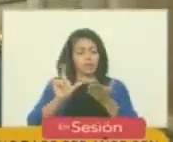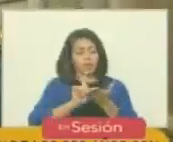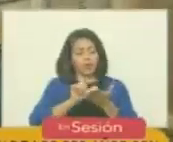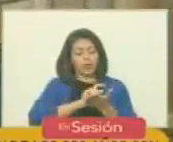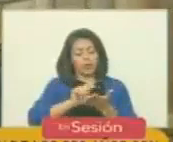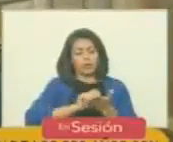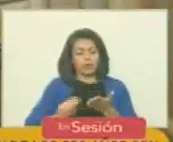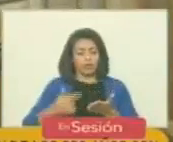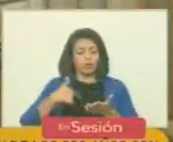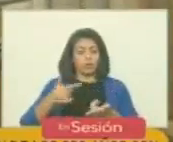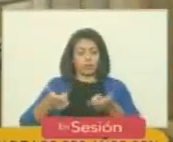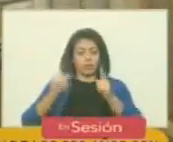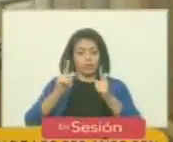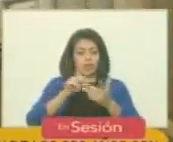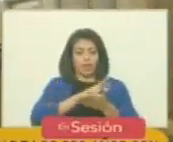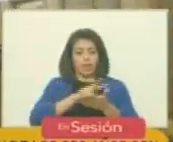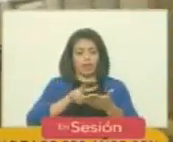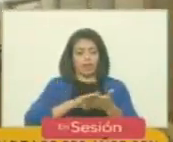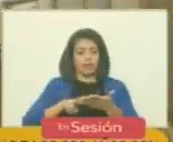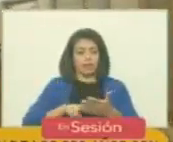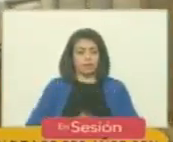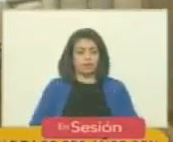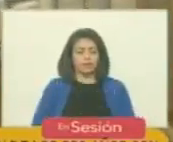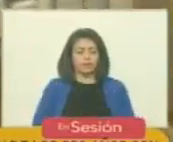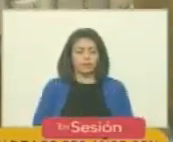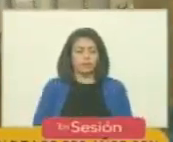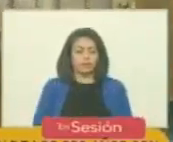yo me voy a permitir leérselo.